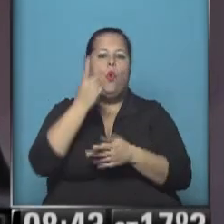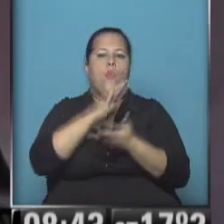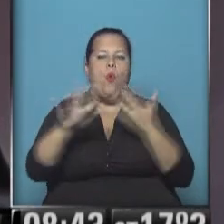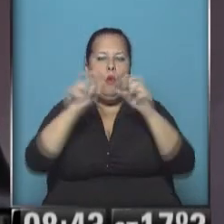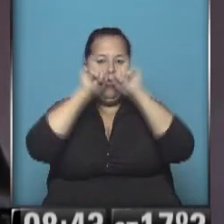despertar.